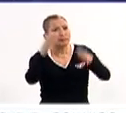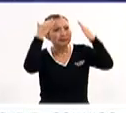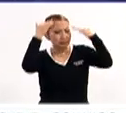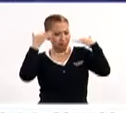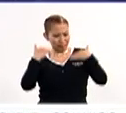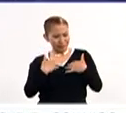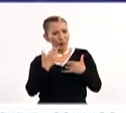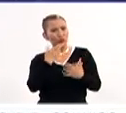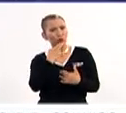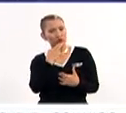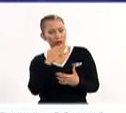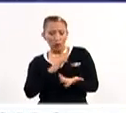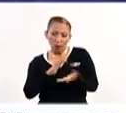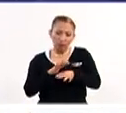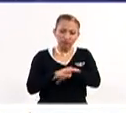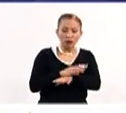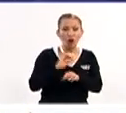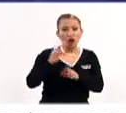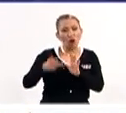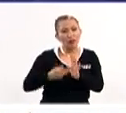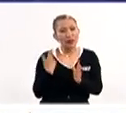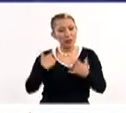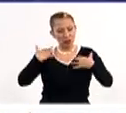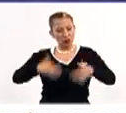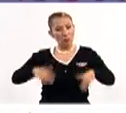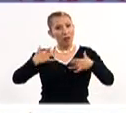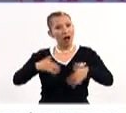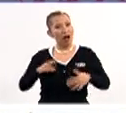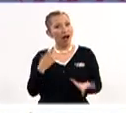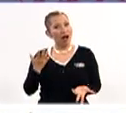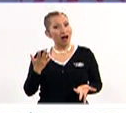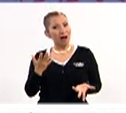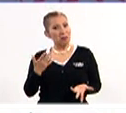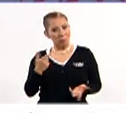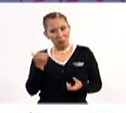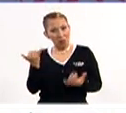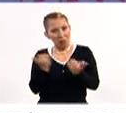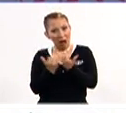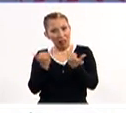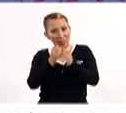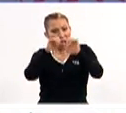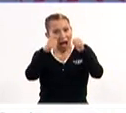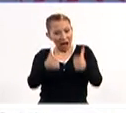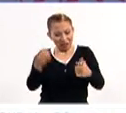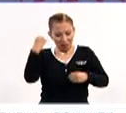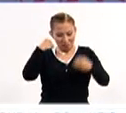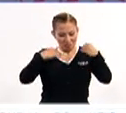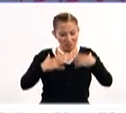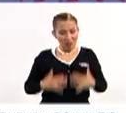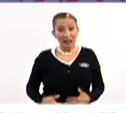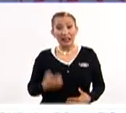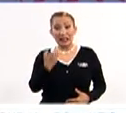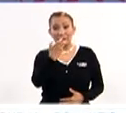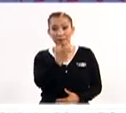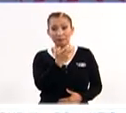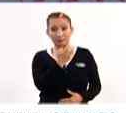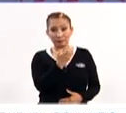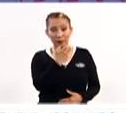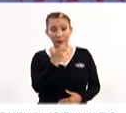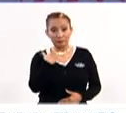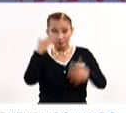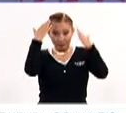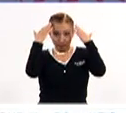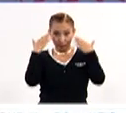la gente está volviendo a tener este tipo de ropa, realmente, bueno, de arte. Estos